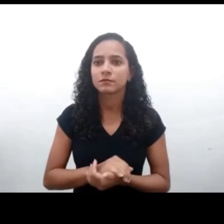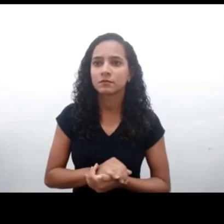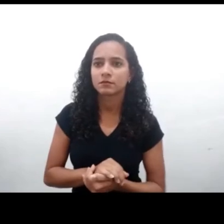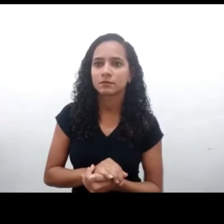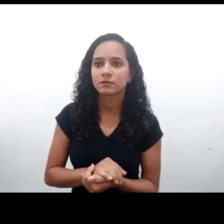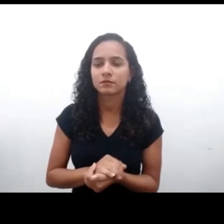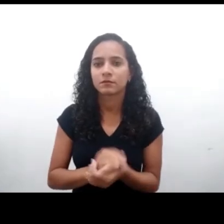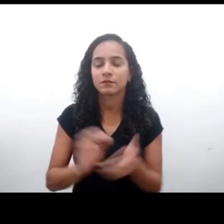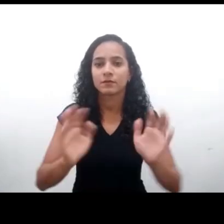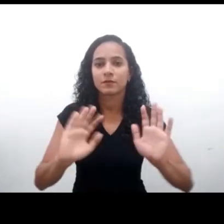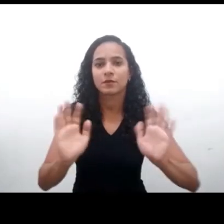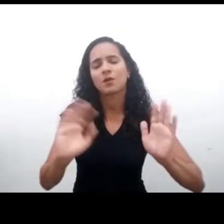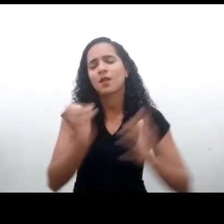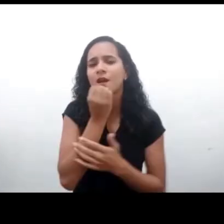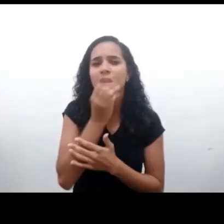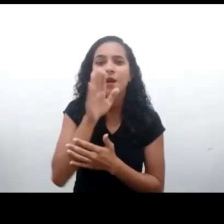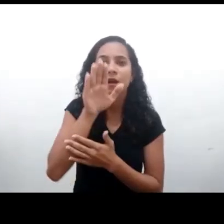Hola, buenas tardes,